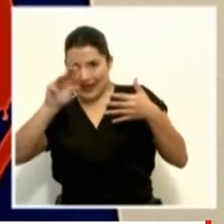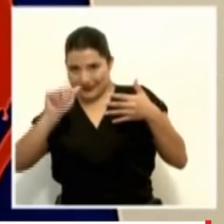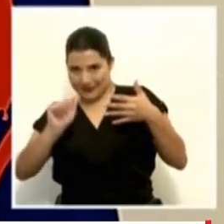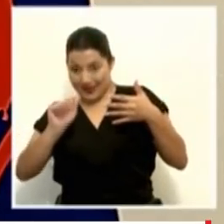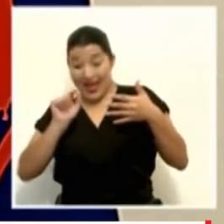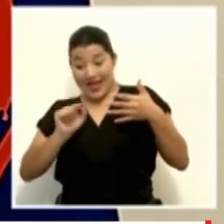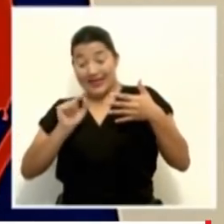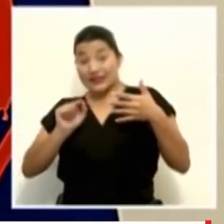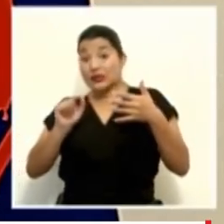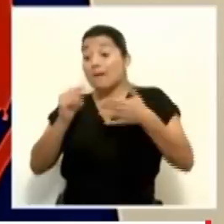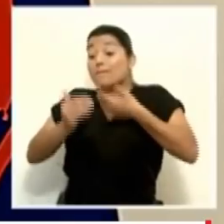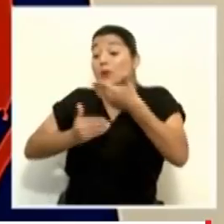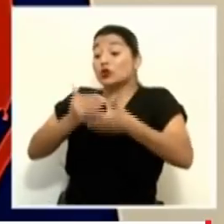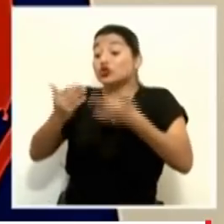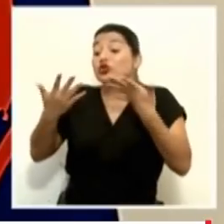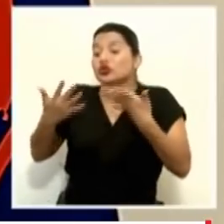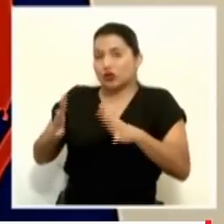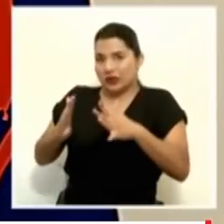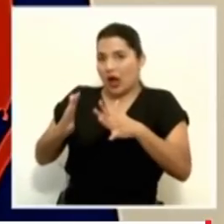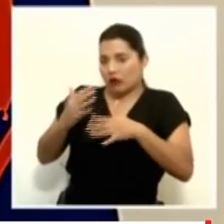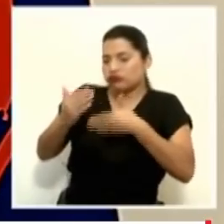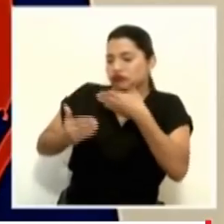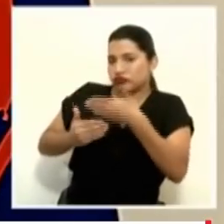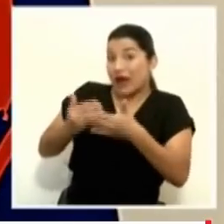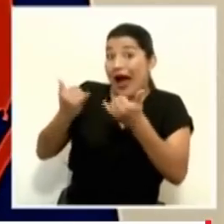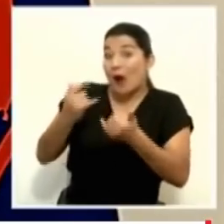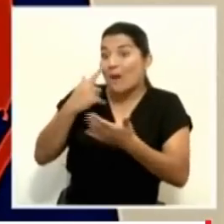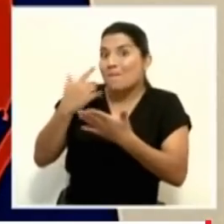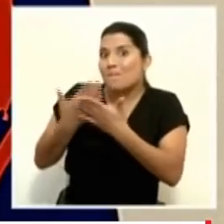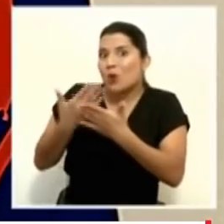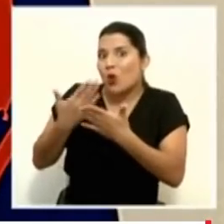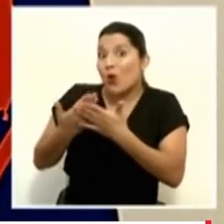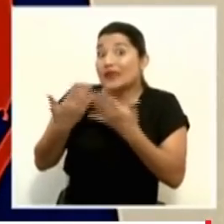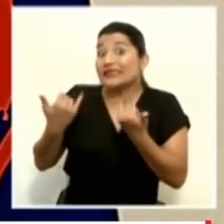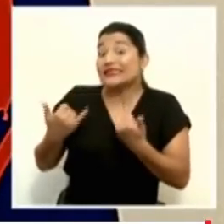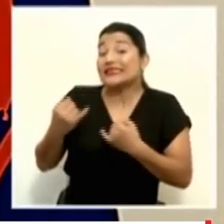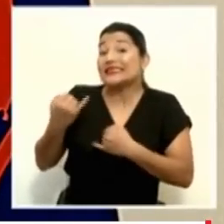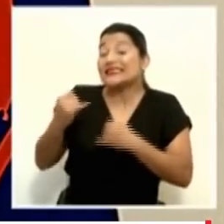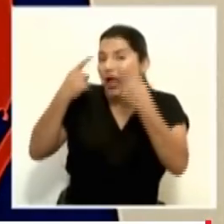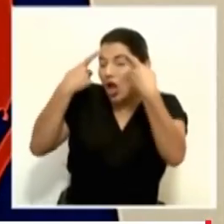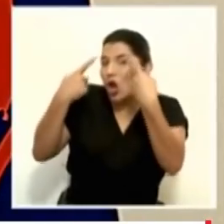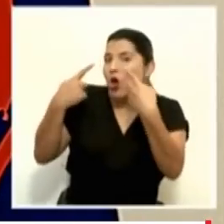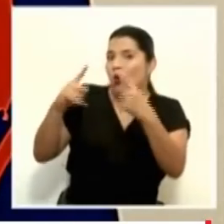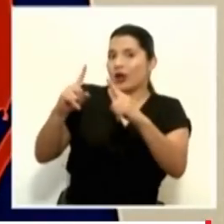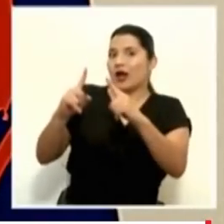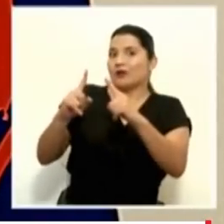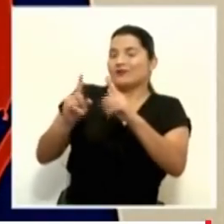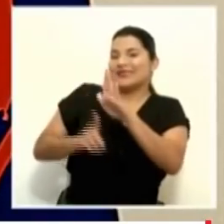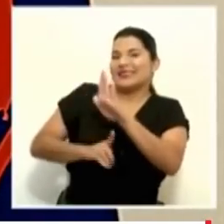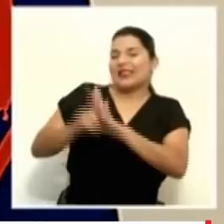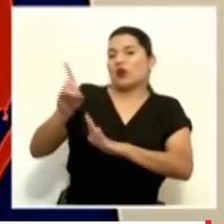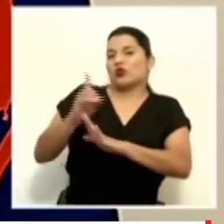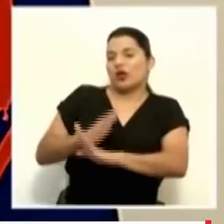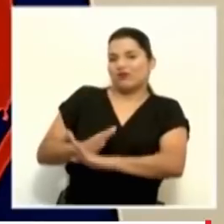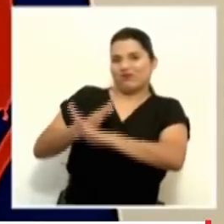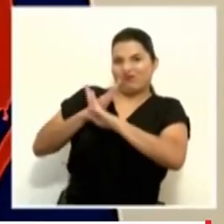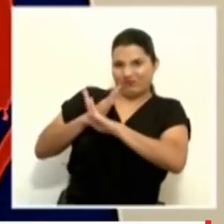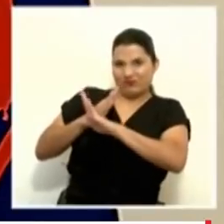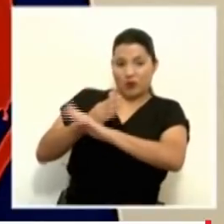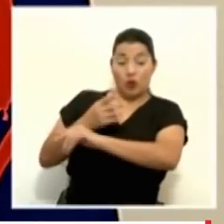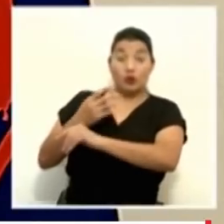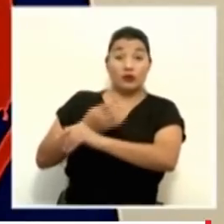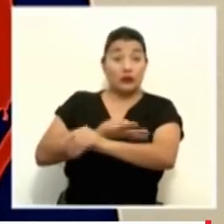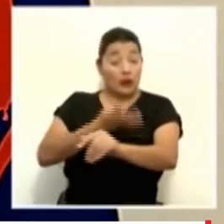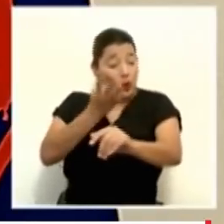protocolo con lo cual se van a probar estos anticuerpos en pacientes. También se han enviado